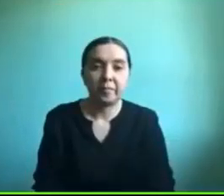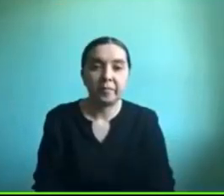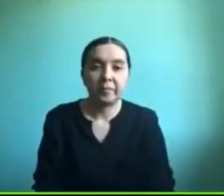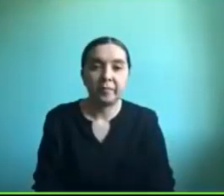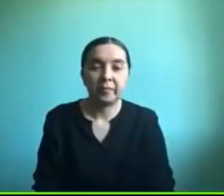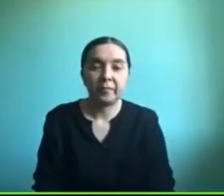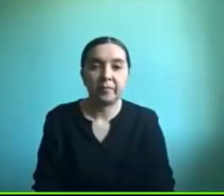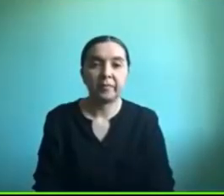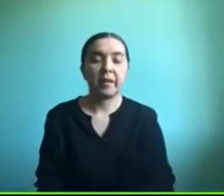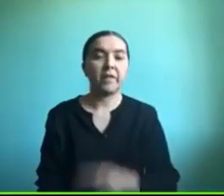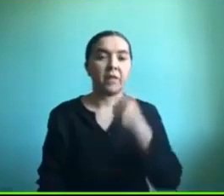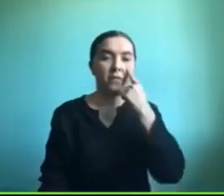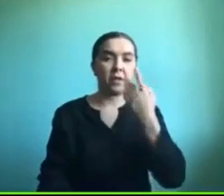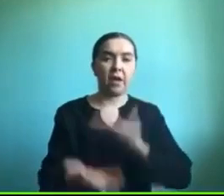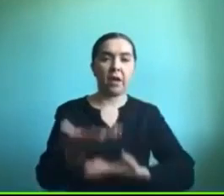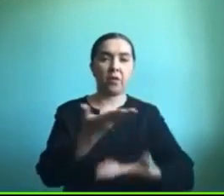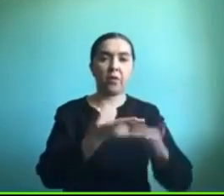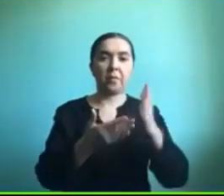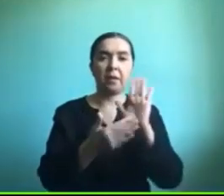presentación